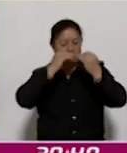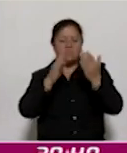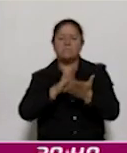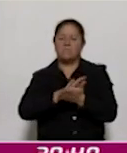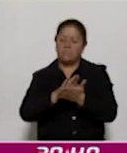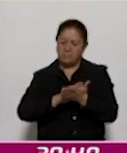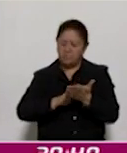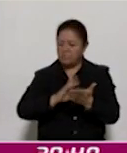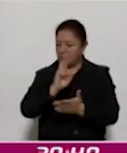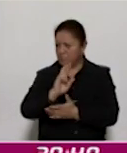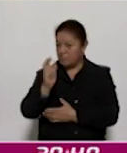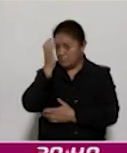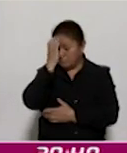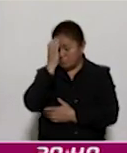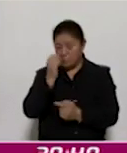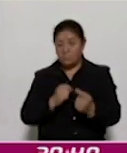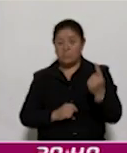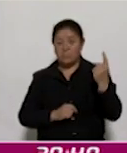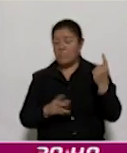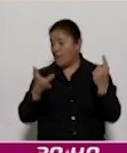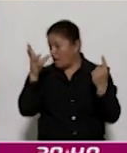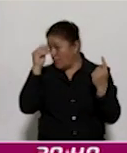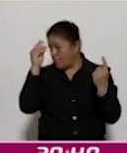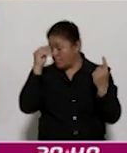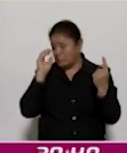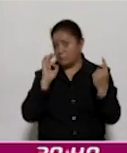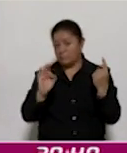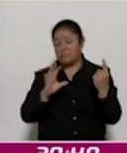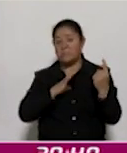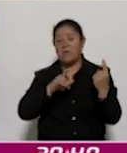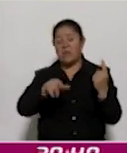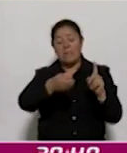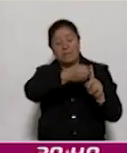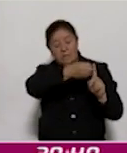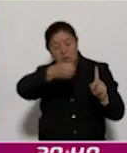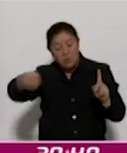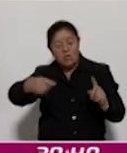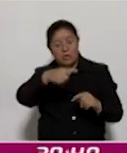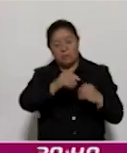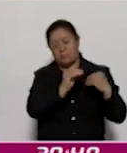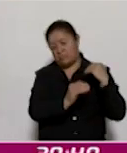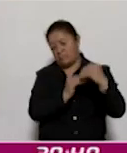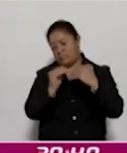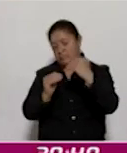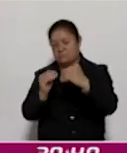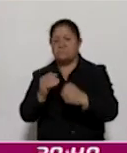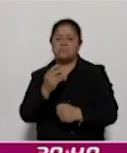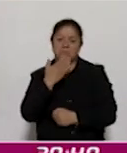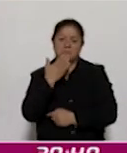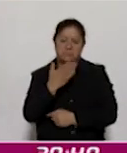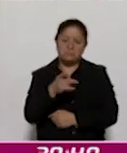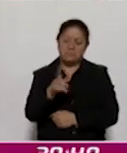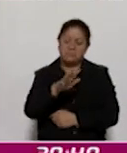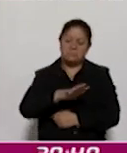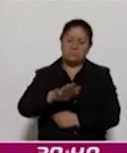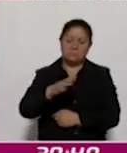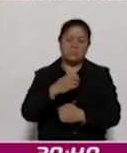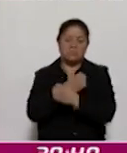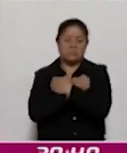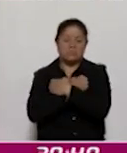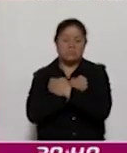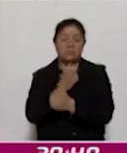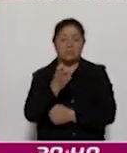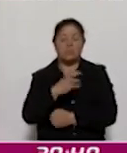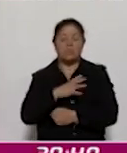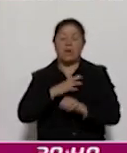reconocemos que uno de los aprendizajes es llevar a cabo este orden que se merece el sector educativo, por eso, pues ya salieron a